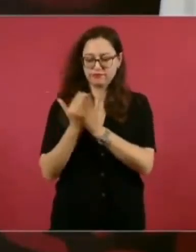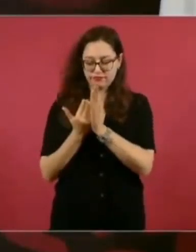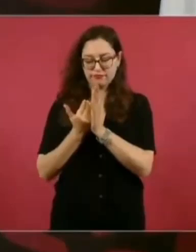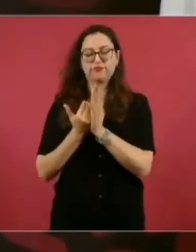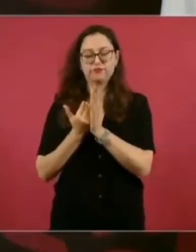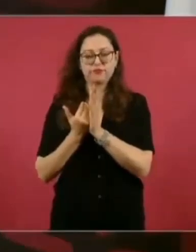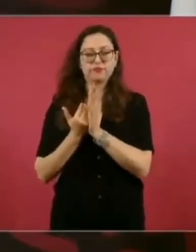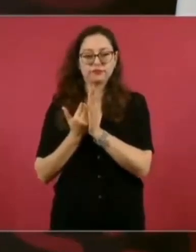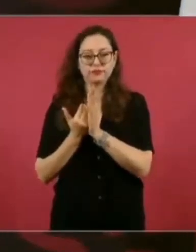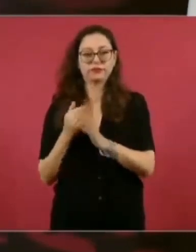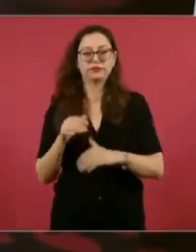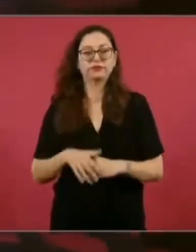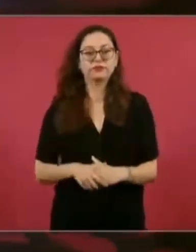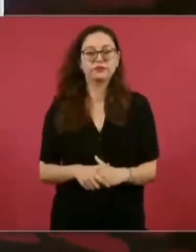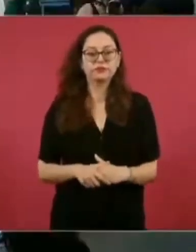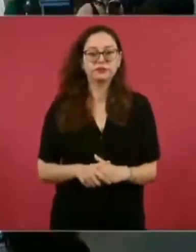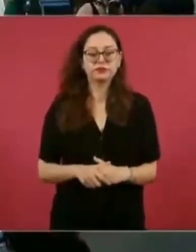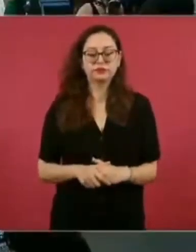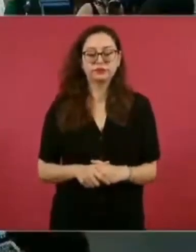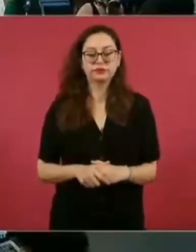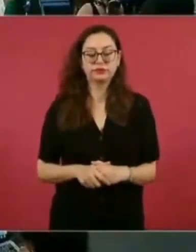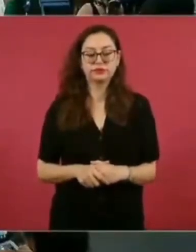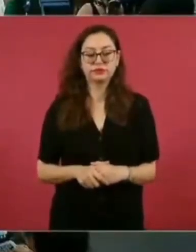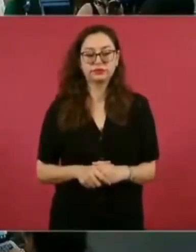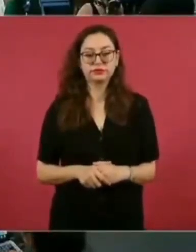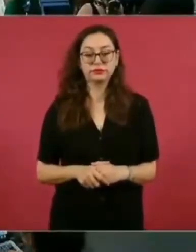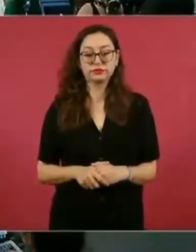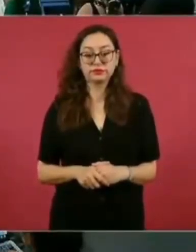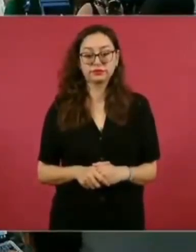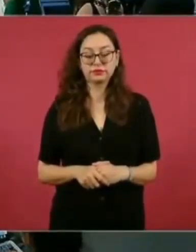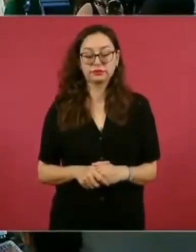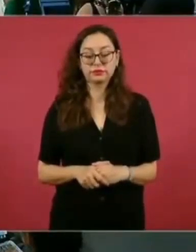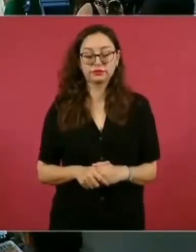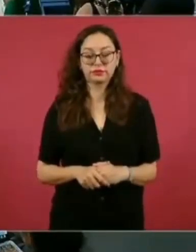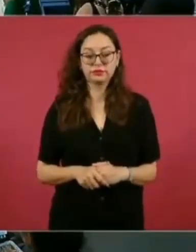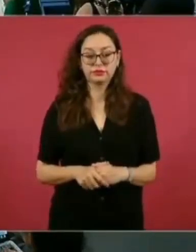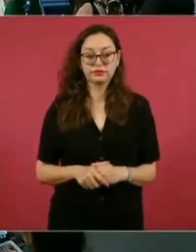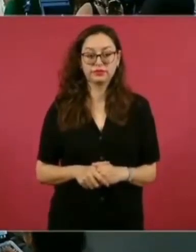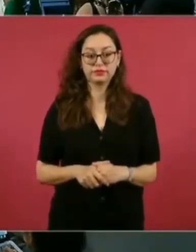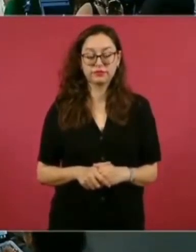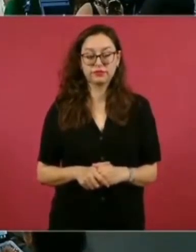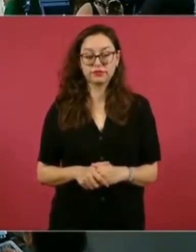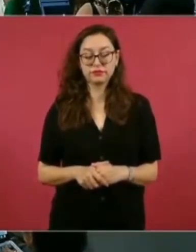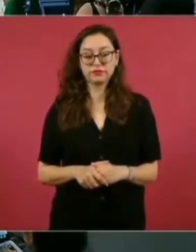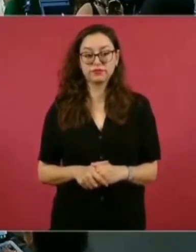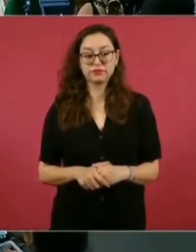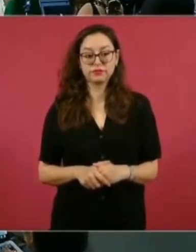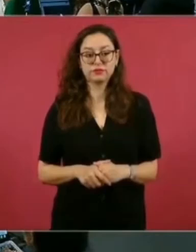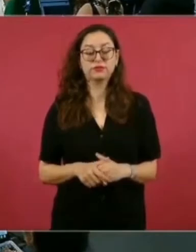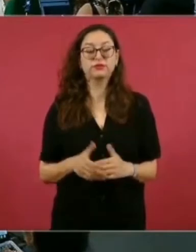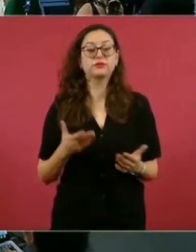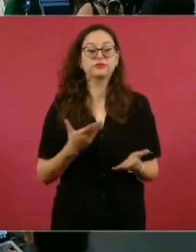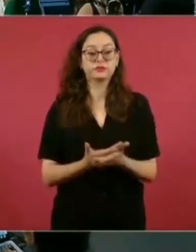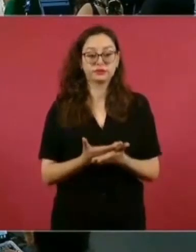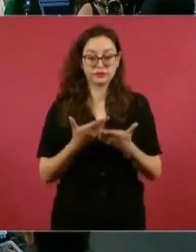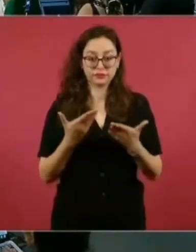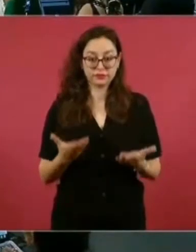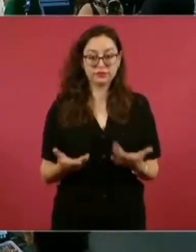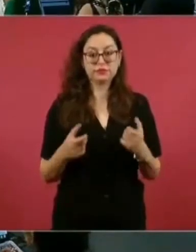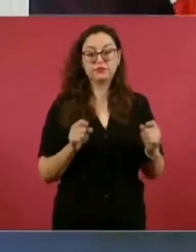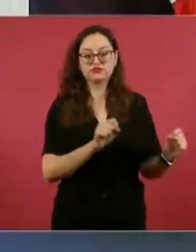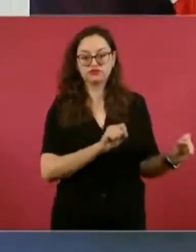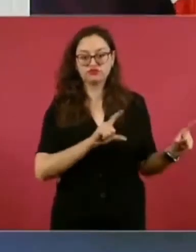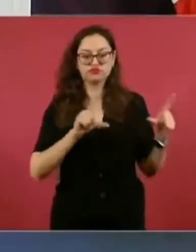19 por ciento. Pero pon, aunque sea el